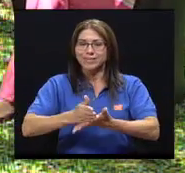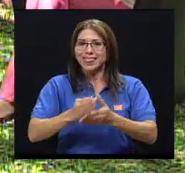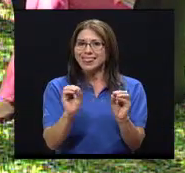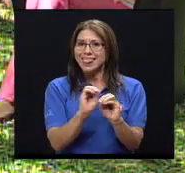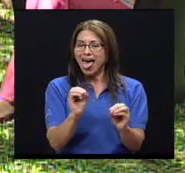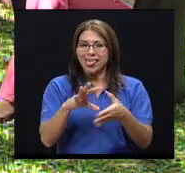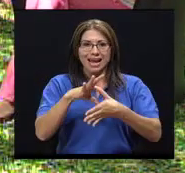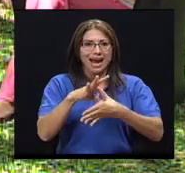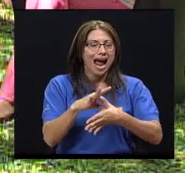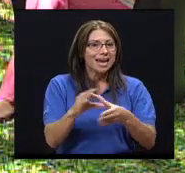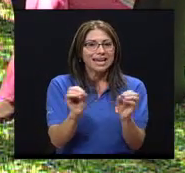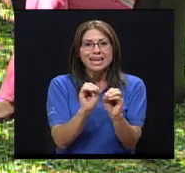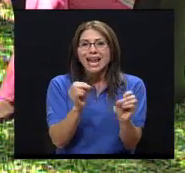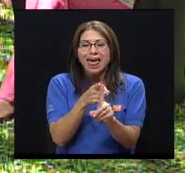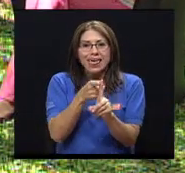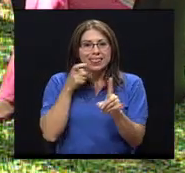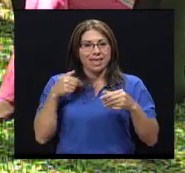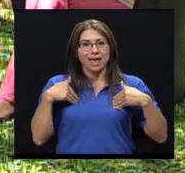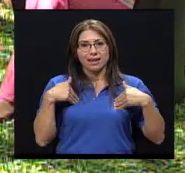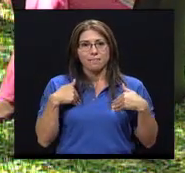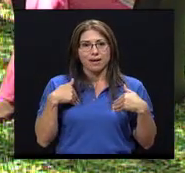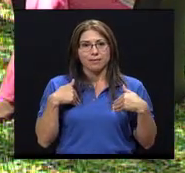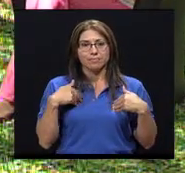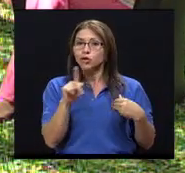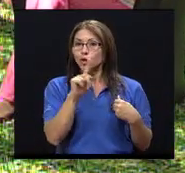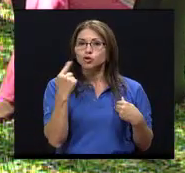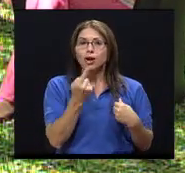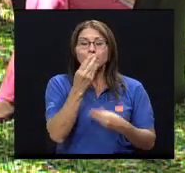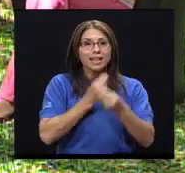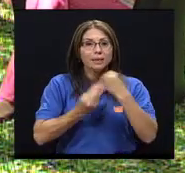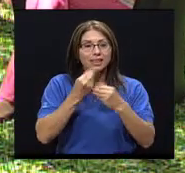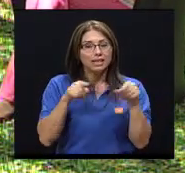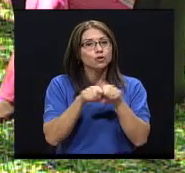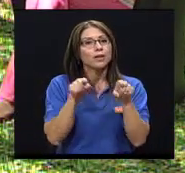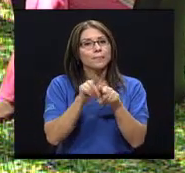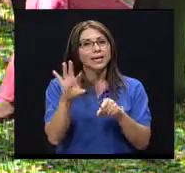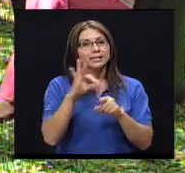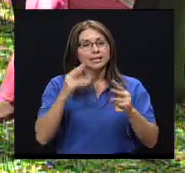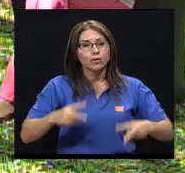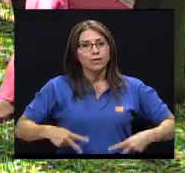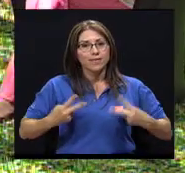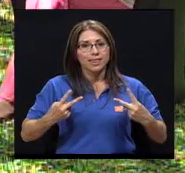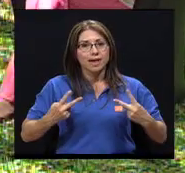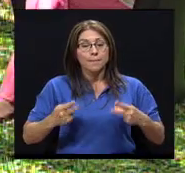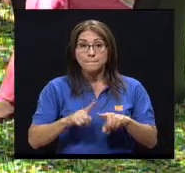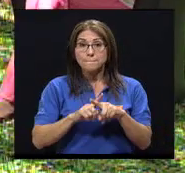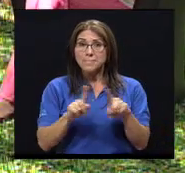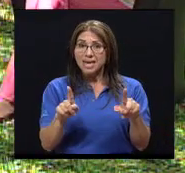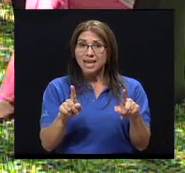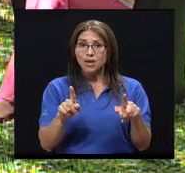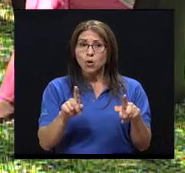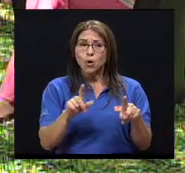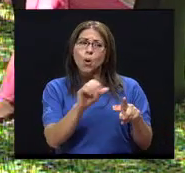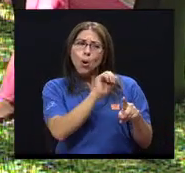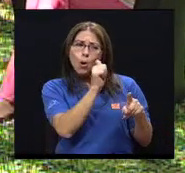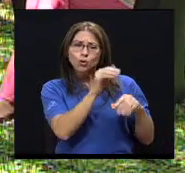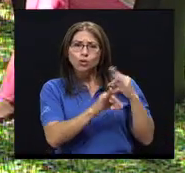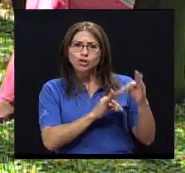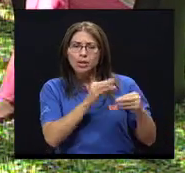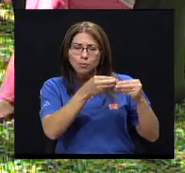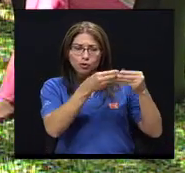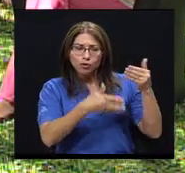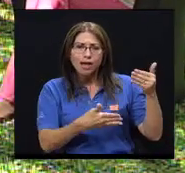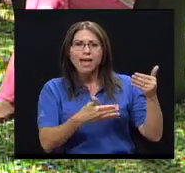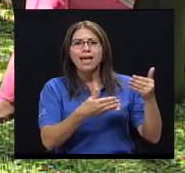Todo lo que sea de origen animal, no solo para la alimentación, sino para el estilo de vida también. Pero dentro de los otros tipos sí tenemos como